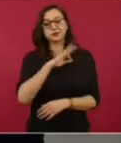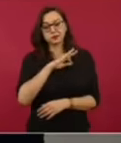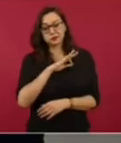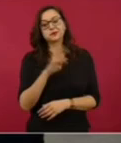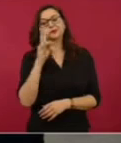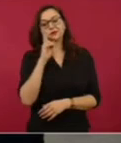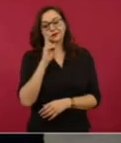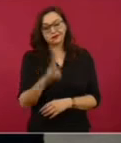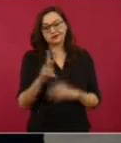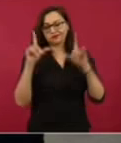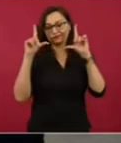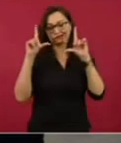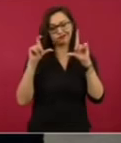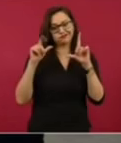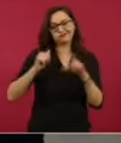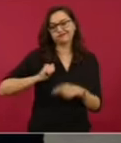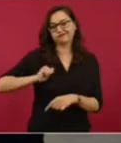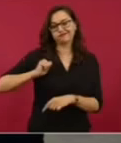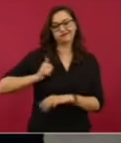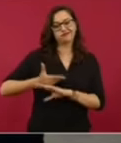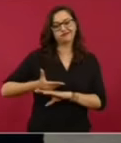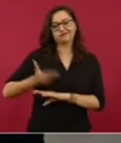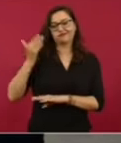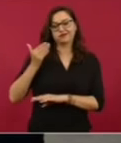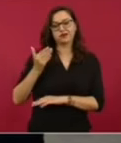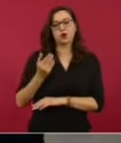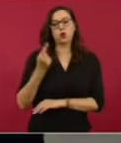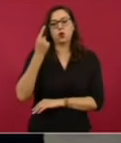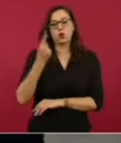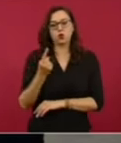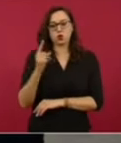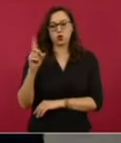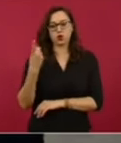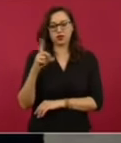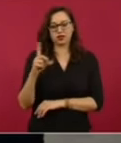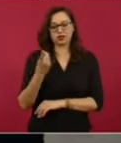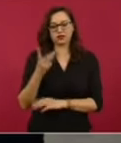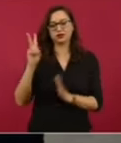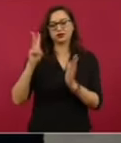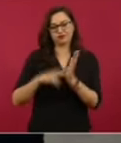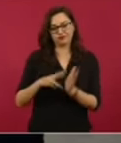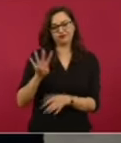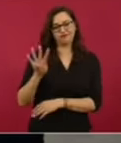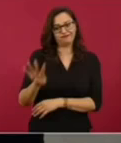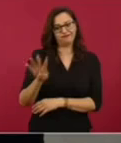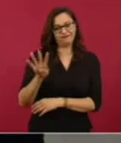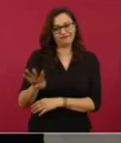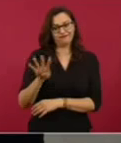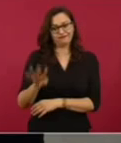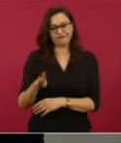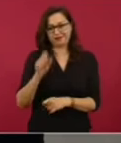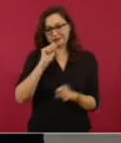de, sin embargo, que es del 1 de diciembre de 2019.